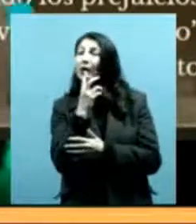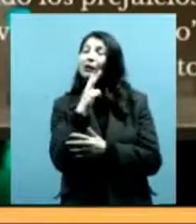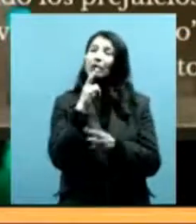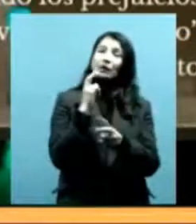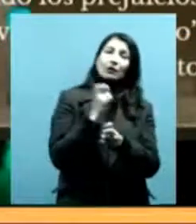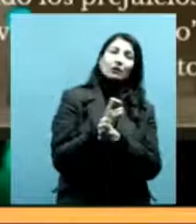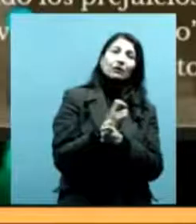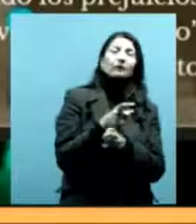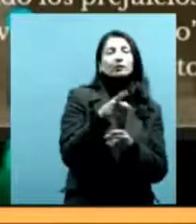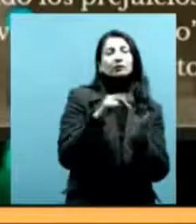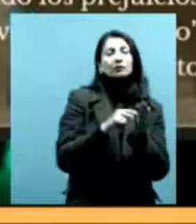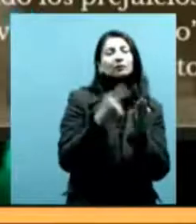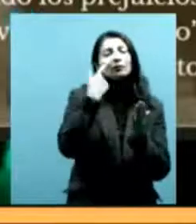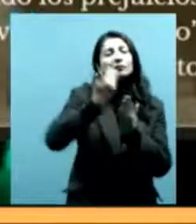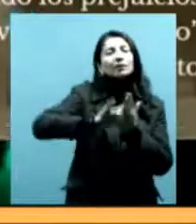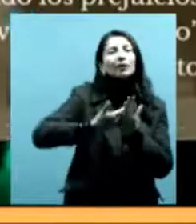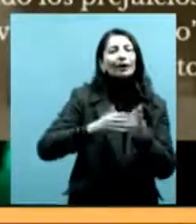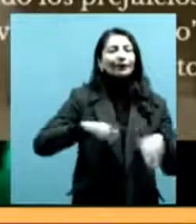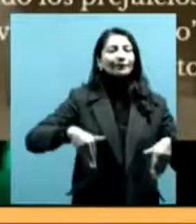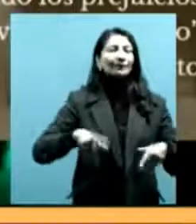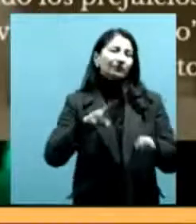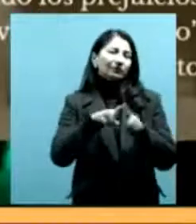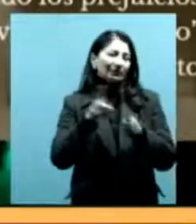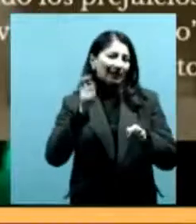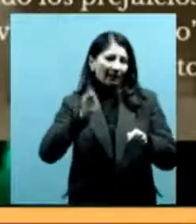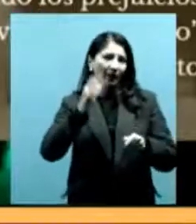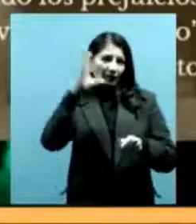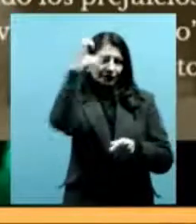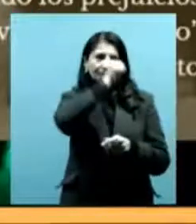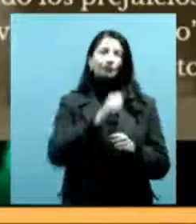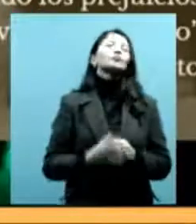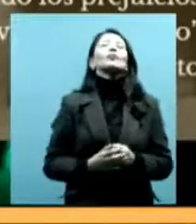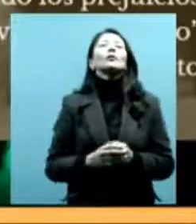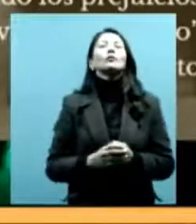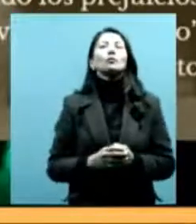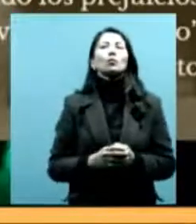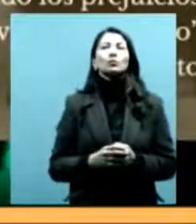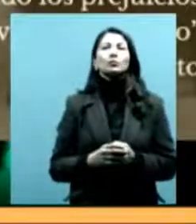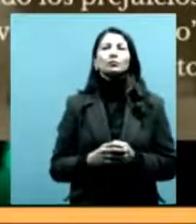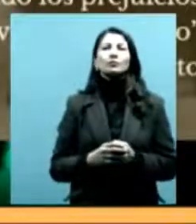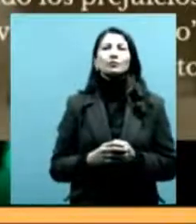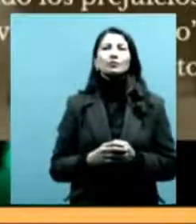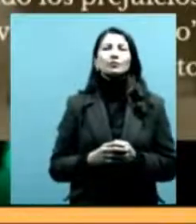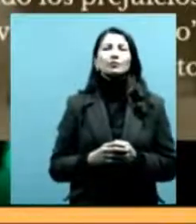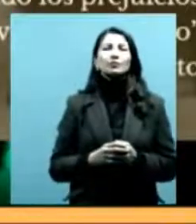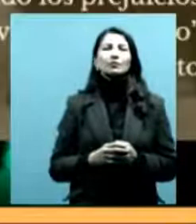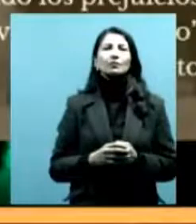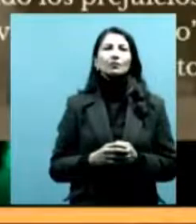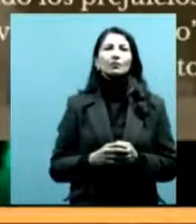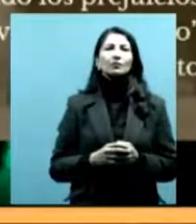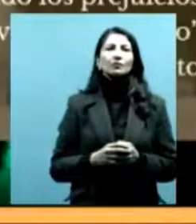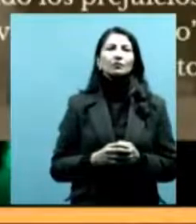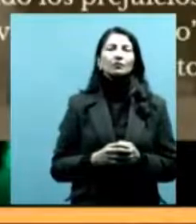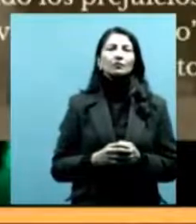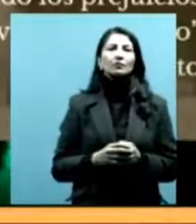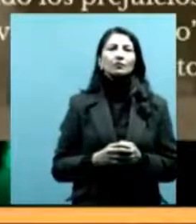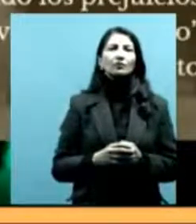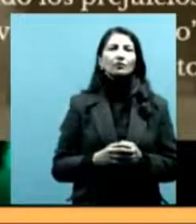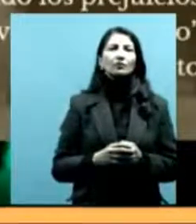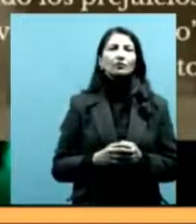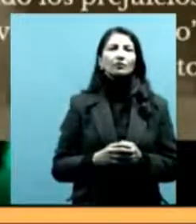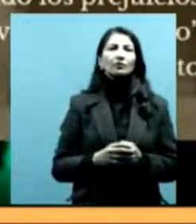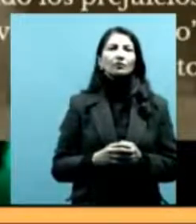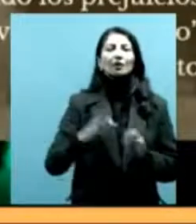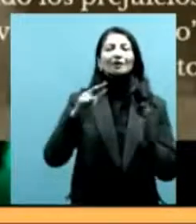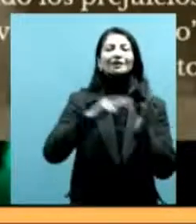lo dijo la jueza, citando a otros juristas, ¿no? Evidentemente, lo que vio es que la producción de pruebas estaba planada de prejuicios.